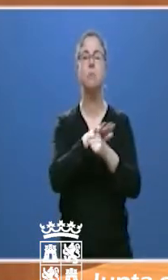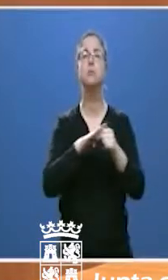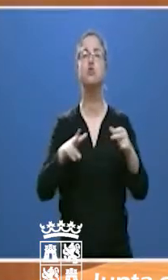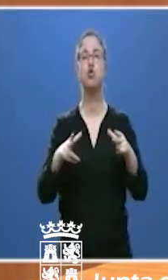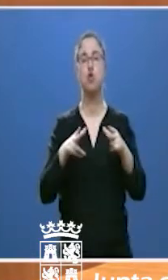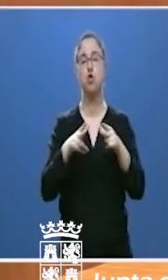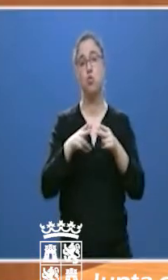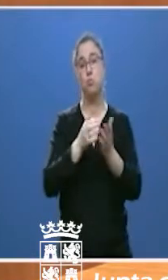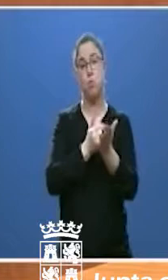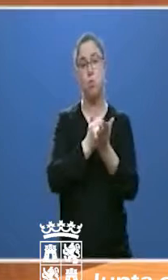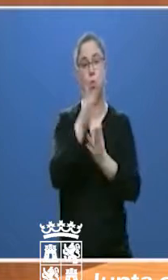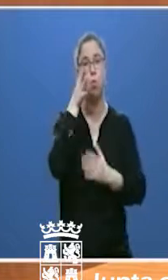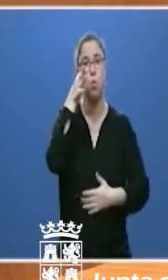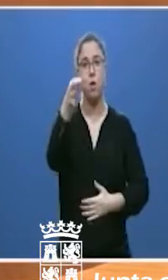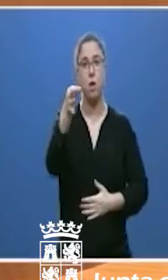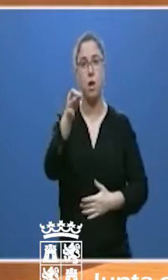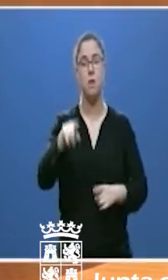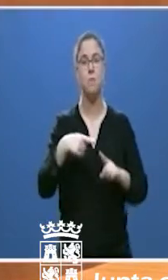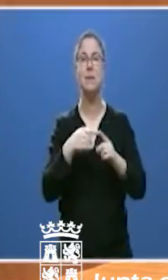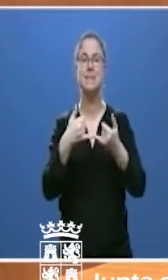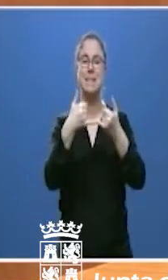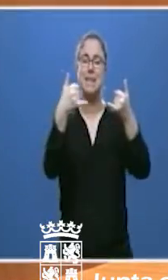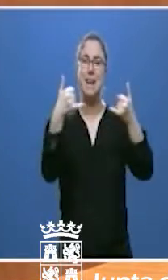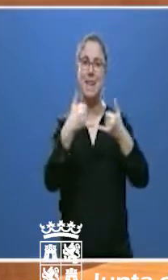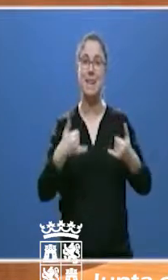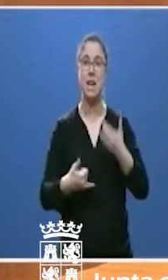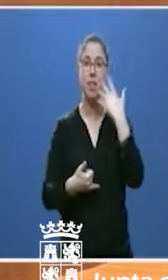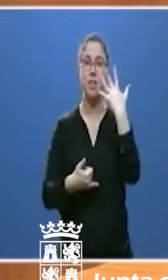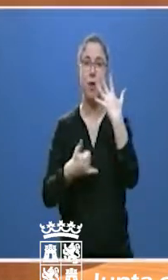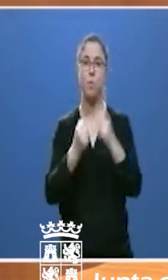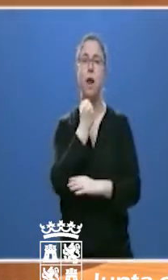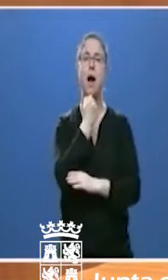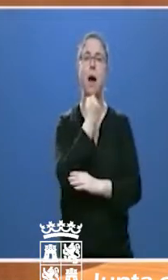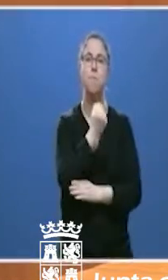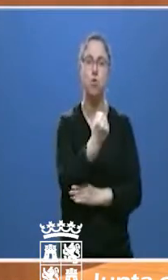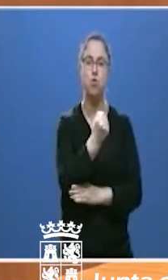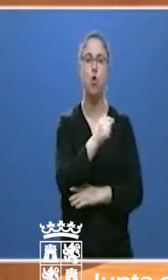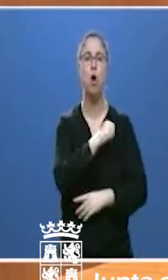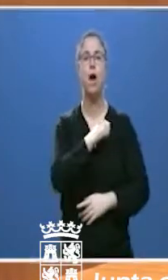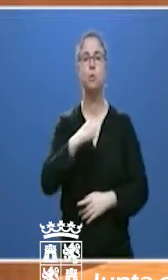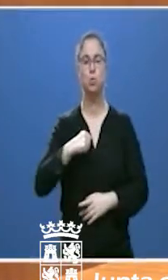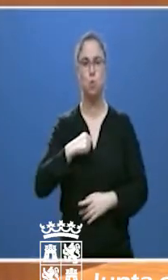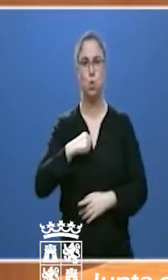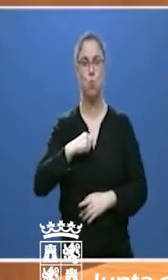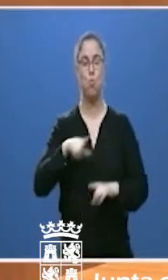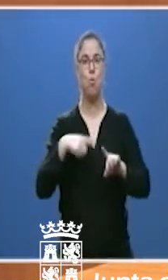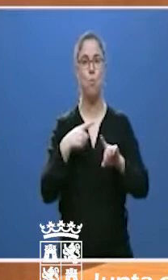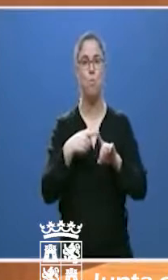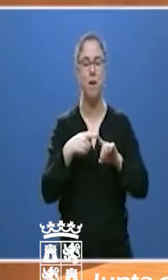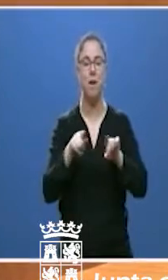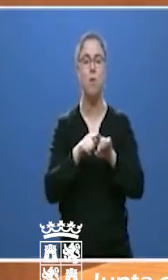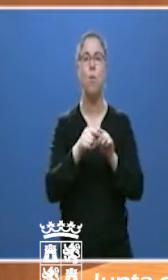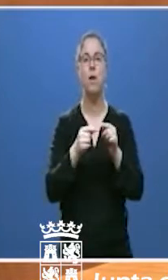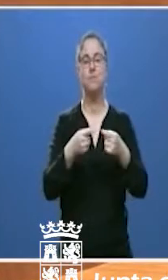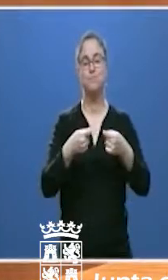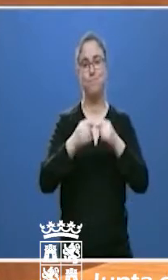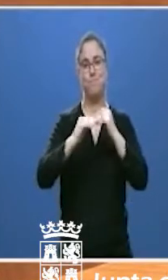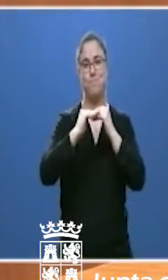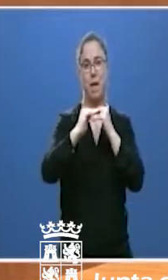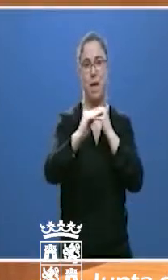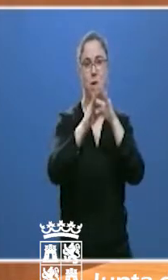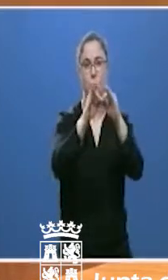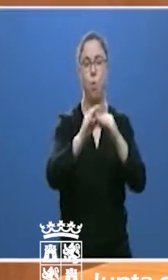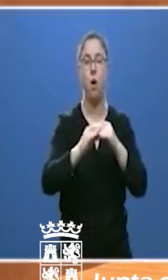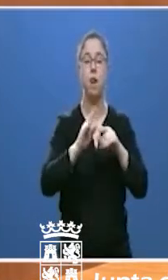Y con cinco líneas de apoyo a los autónomos. Para extender la tarifa plana. Para que retomen su actividad. Para que